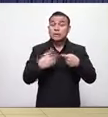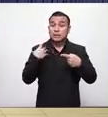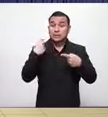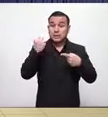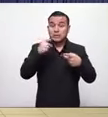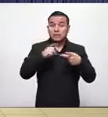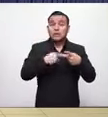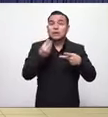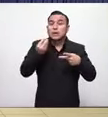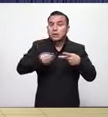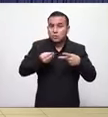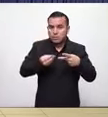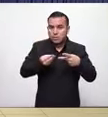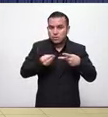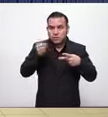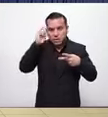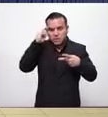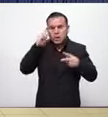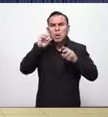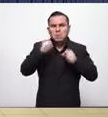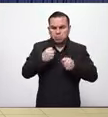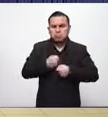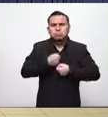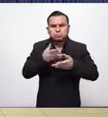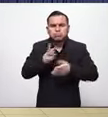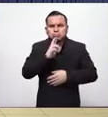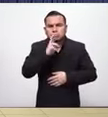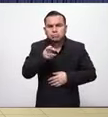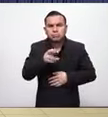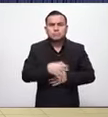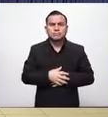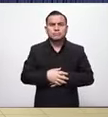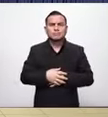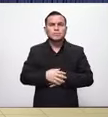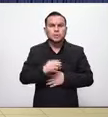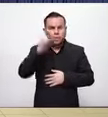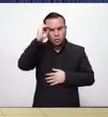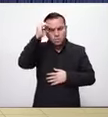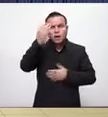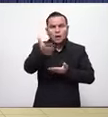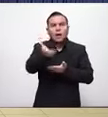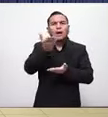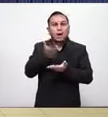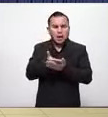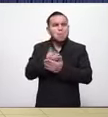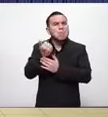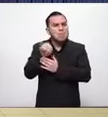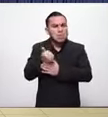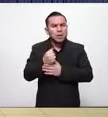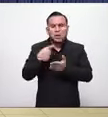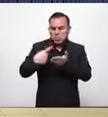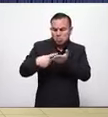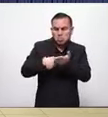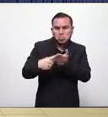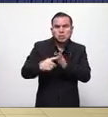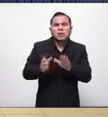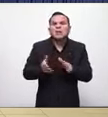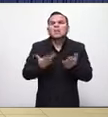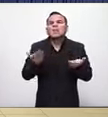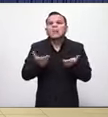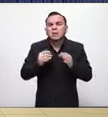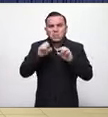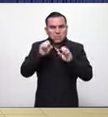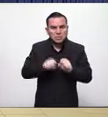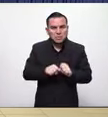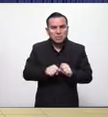en el país pues con gusto aquí estamos para para escucharnos para para para platicar y ver qué es lo que podemos